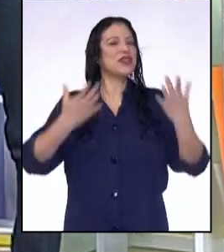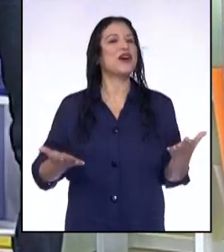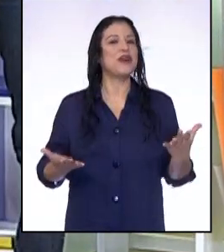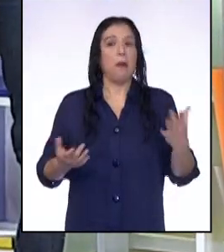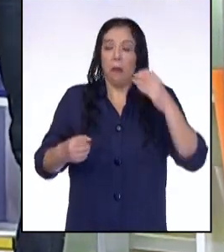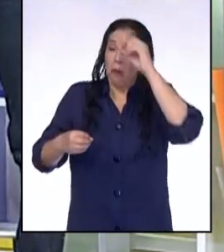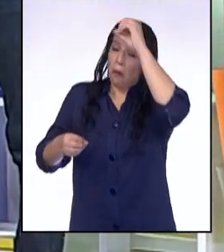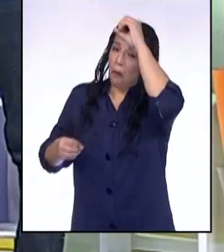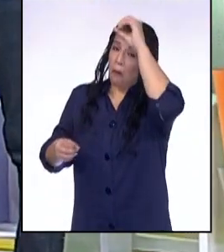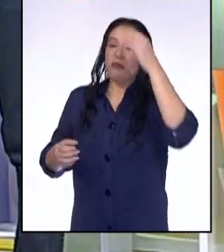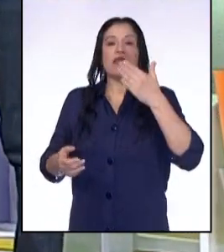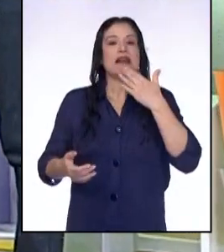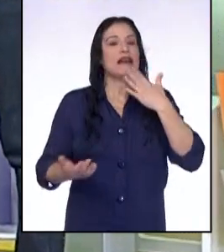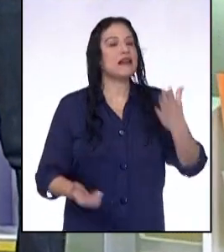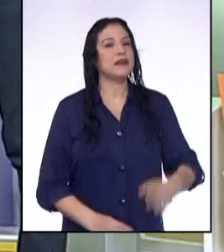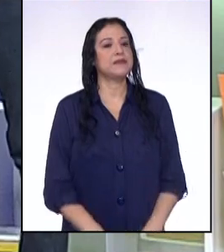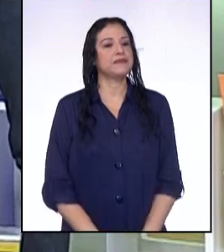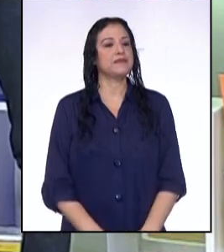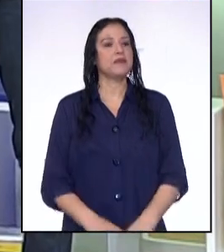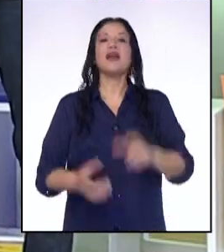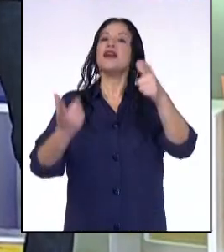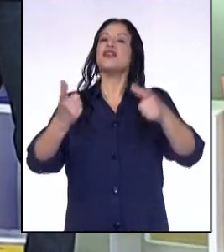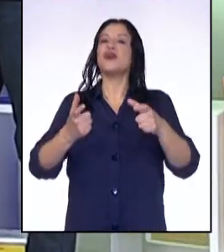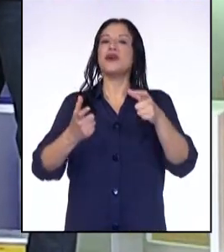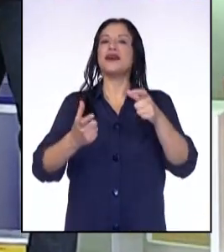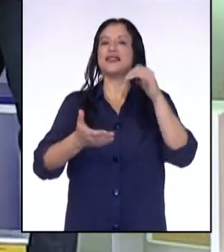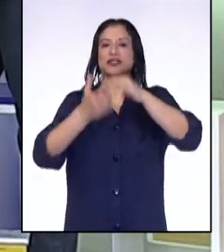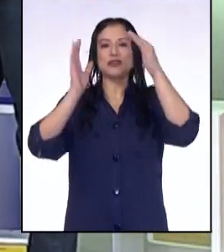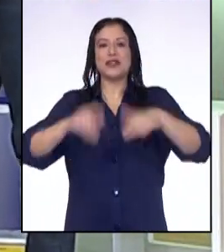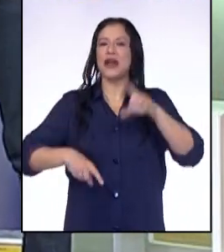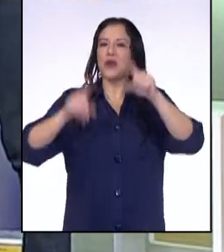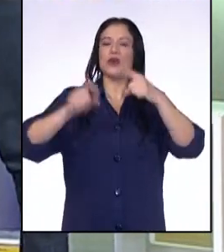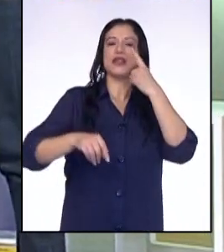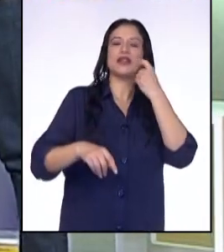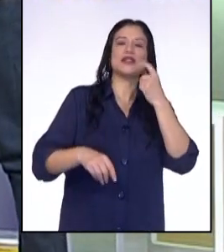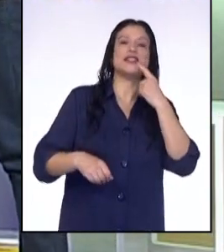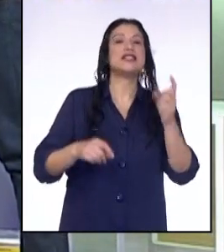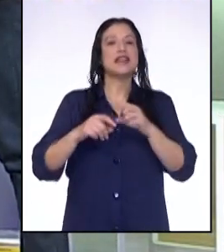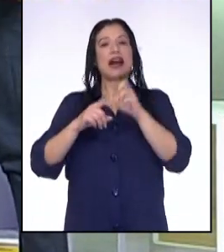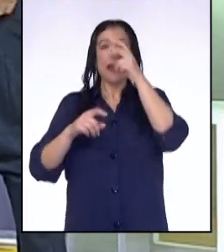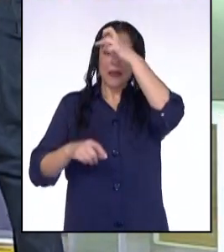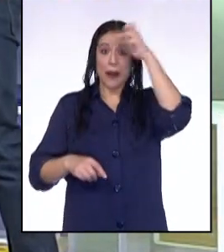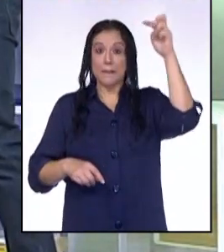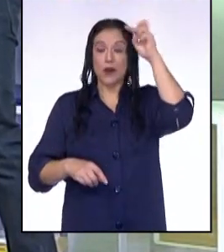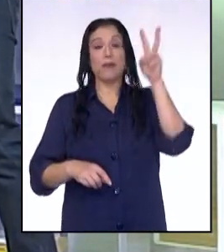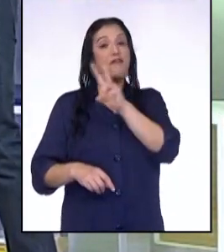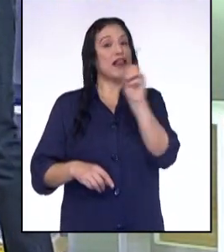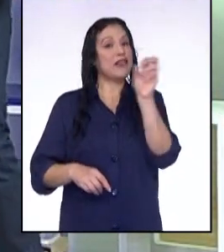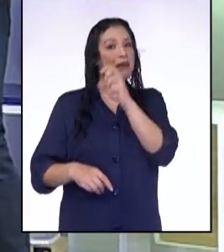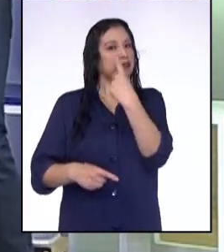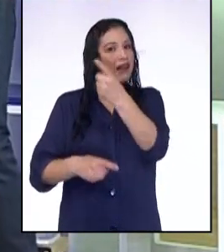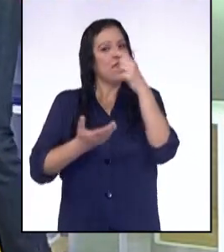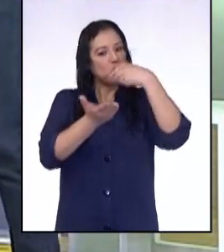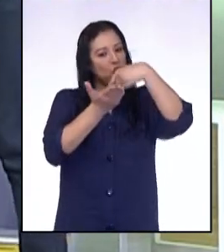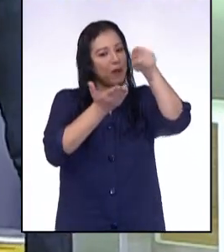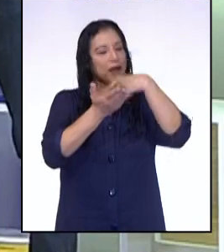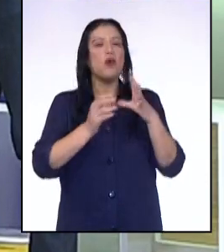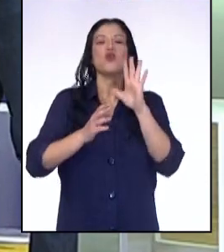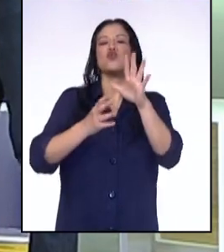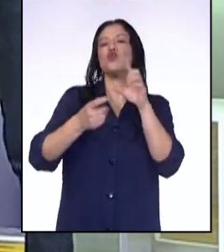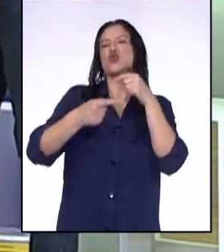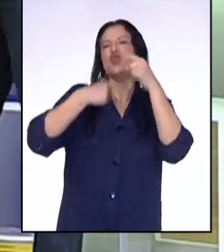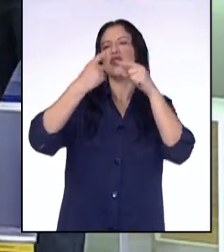¡No sé quiénes son! Son de la promo 2020 de algunas chicas y chicos que nos han enviado con una pequeña descripción de ellos y